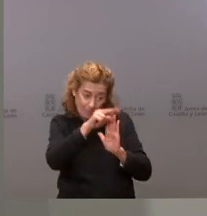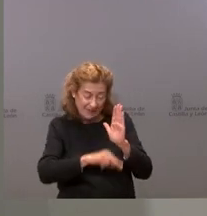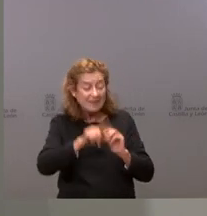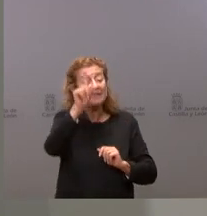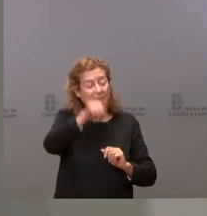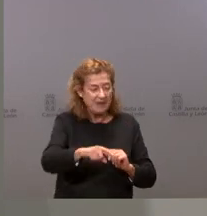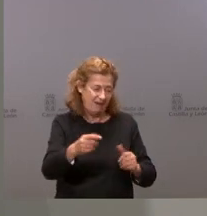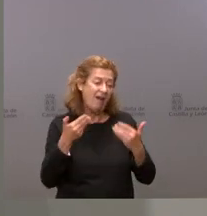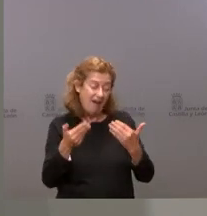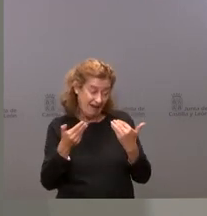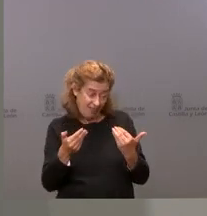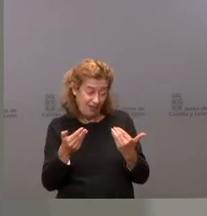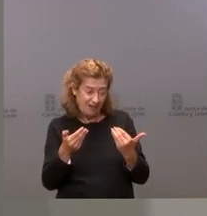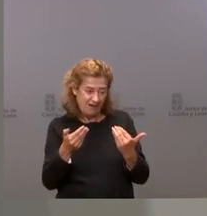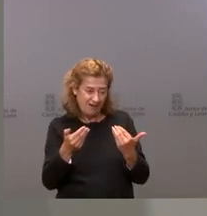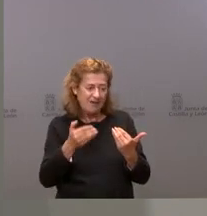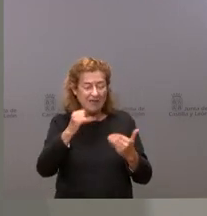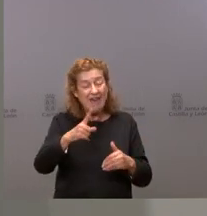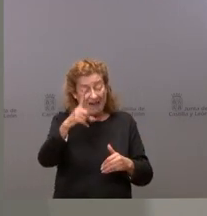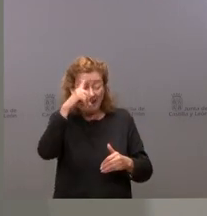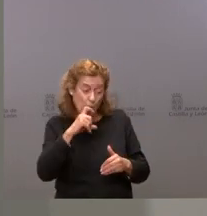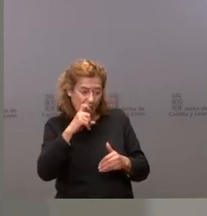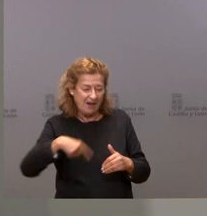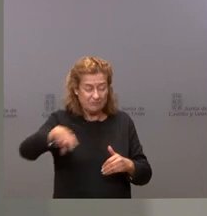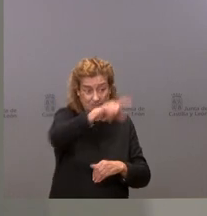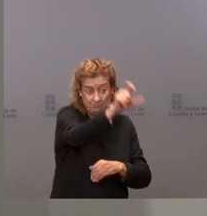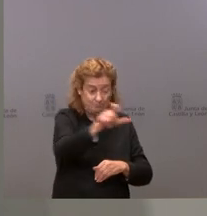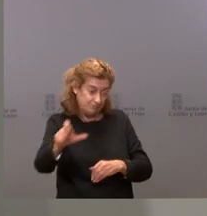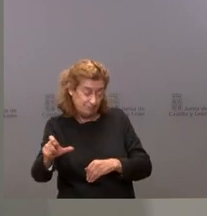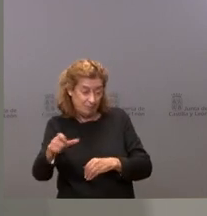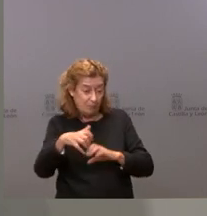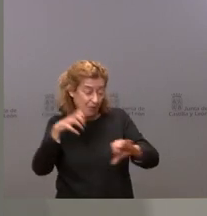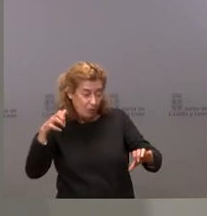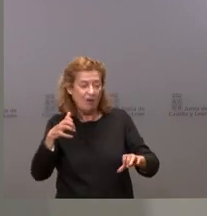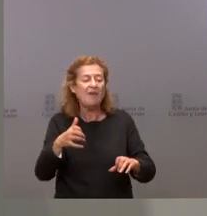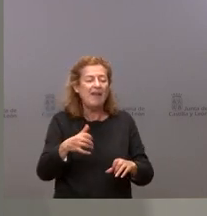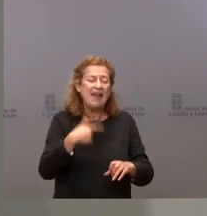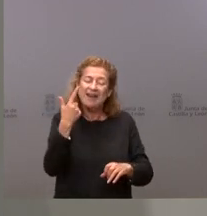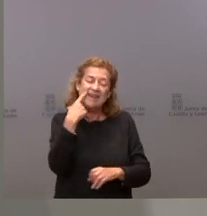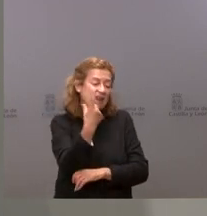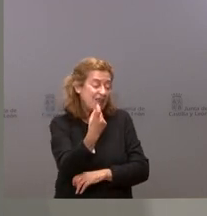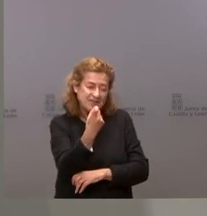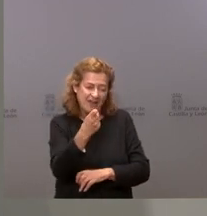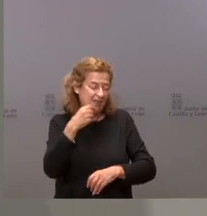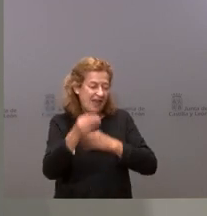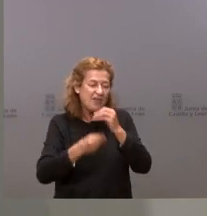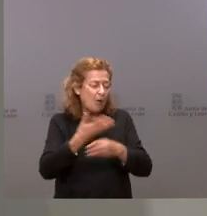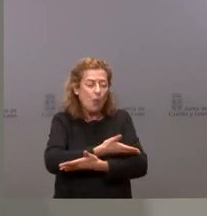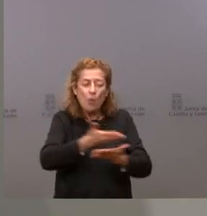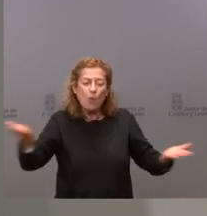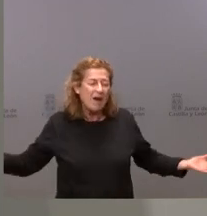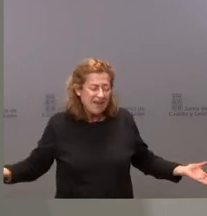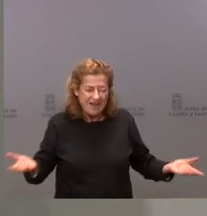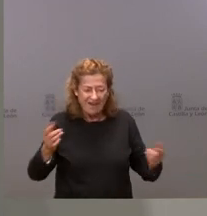agradecer y recordar a la población en general la necesidad de abordar cualquier tipo de